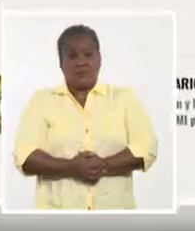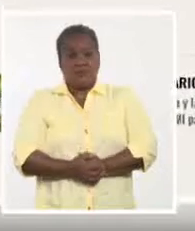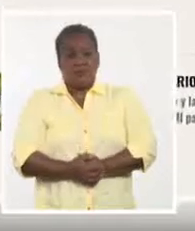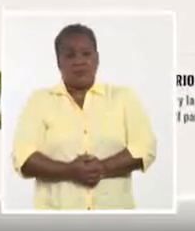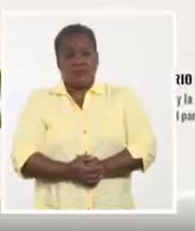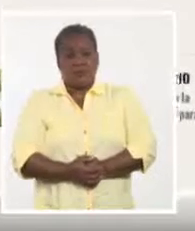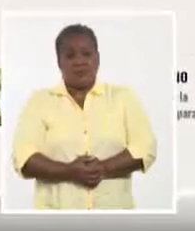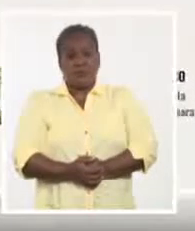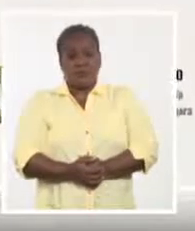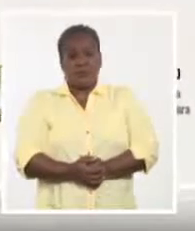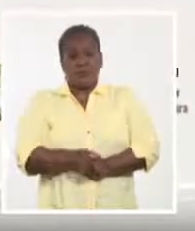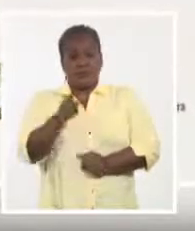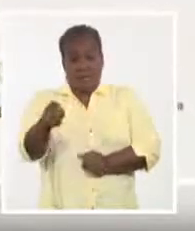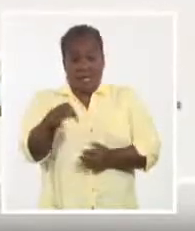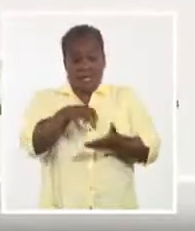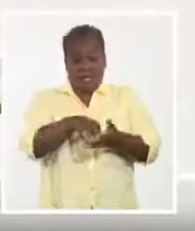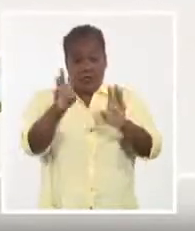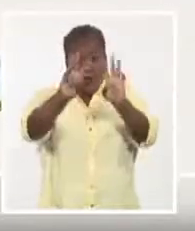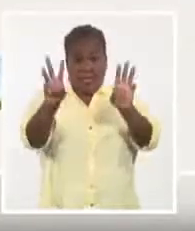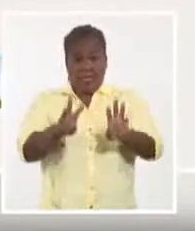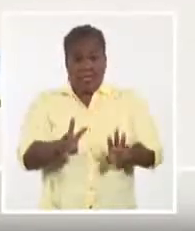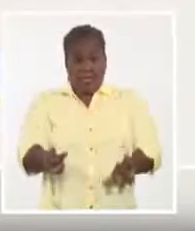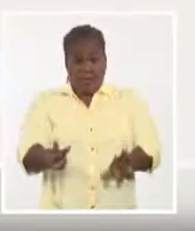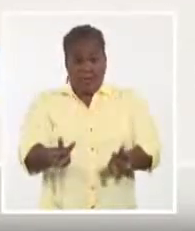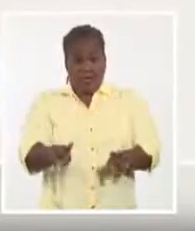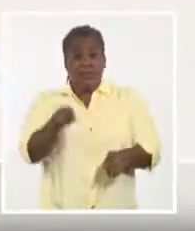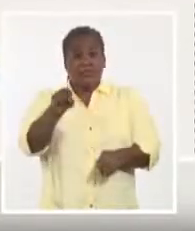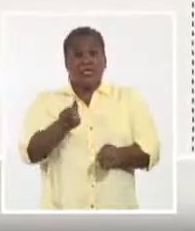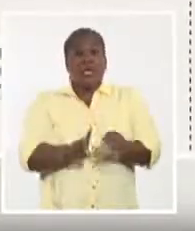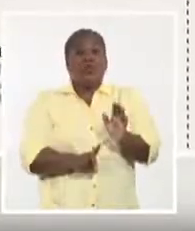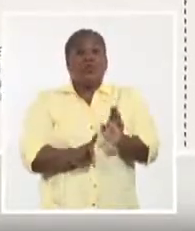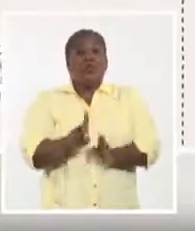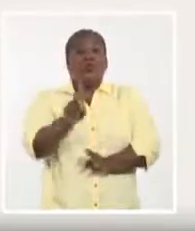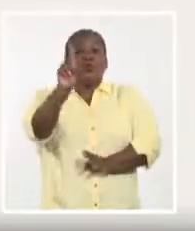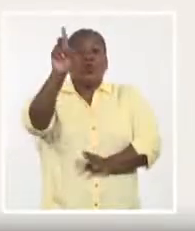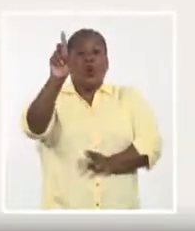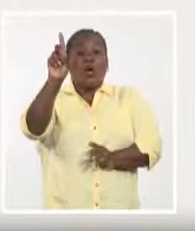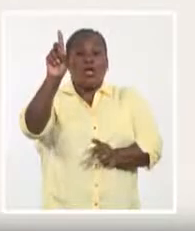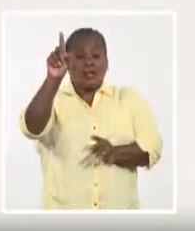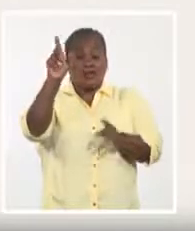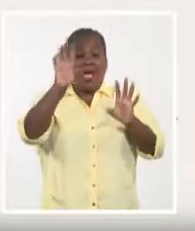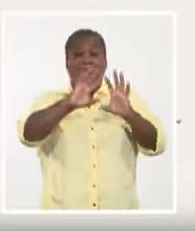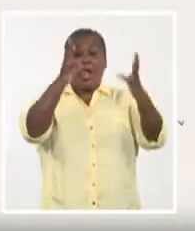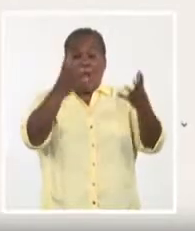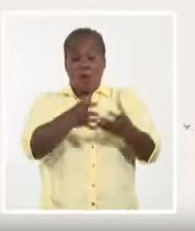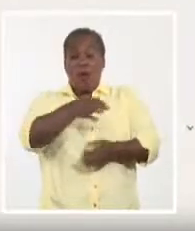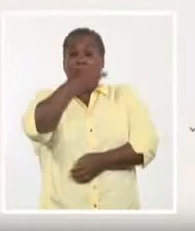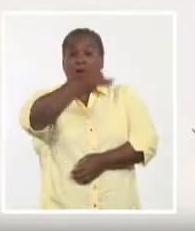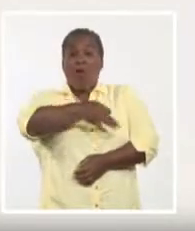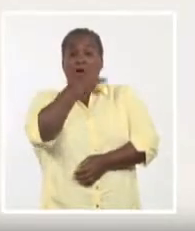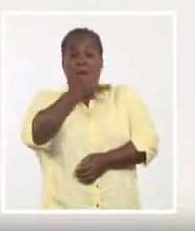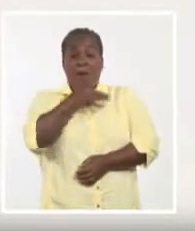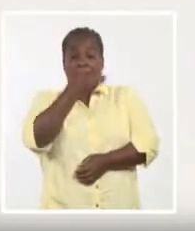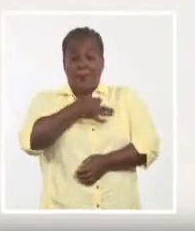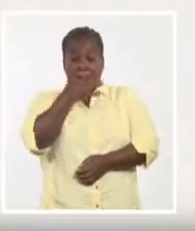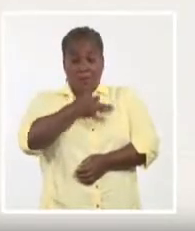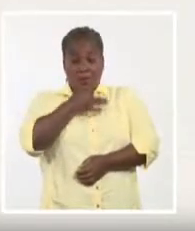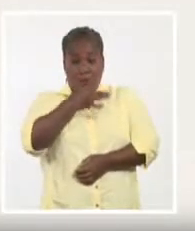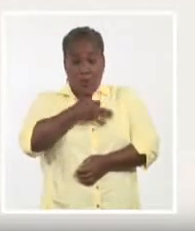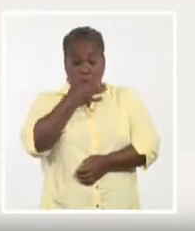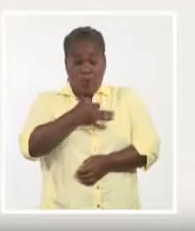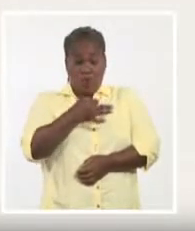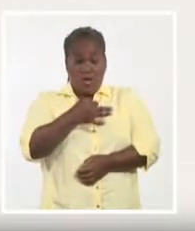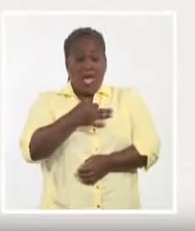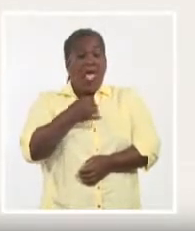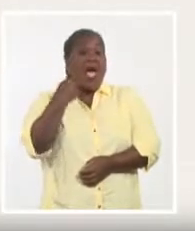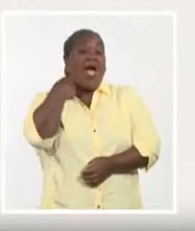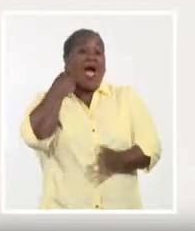El sitio digital del cohete a la luna de Horacio Verbisky documentó en forma irrefutable que entre abril y